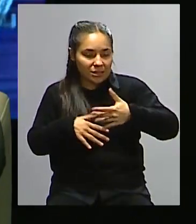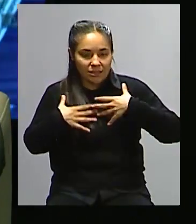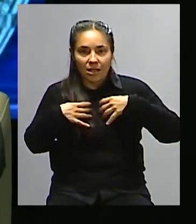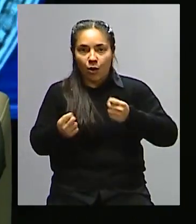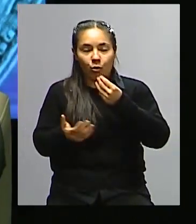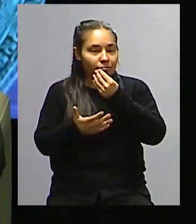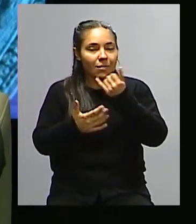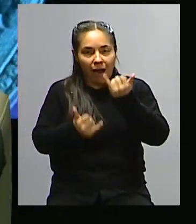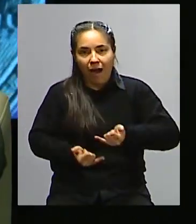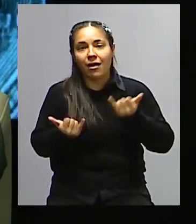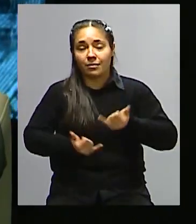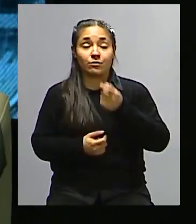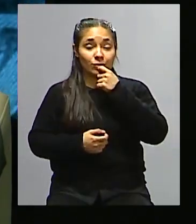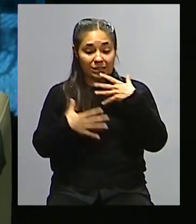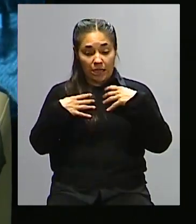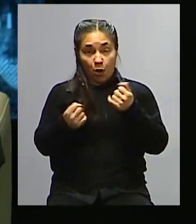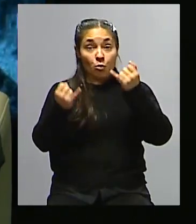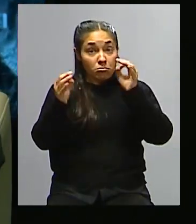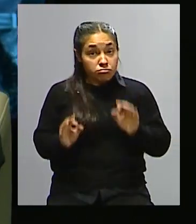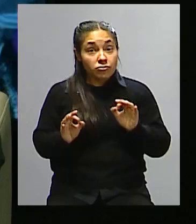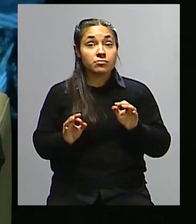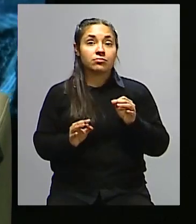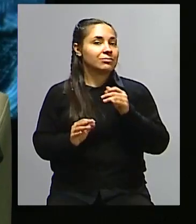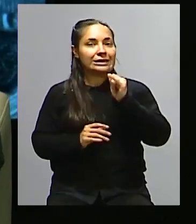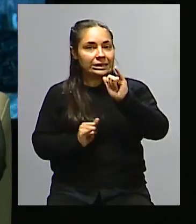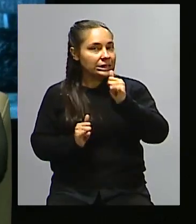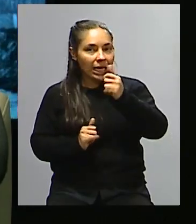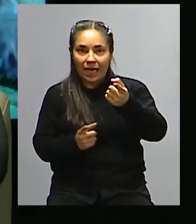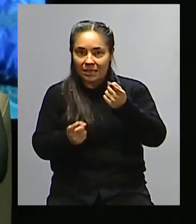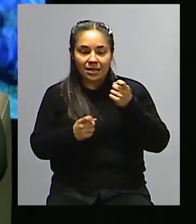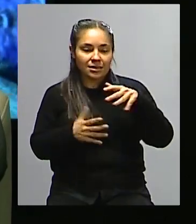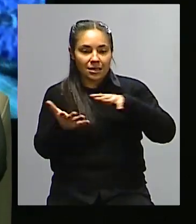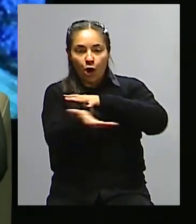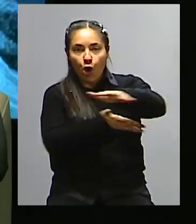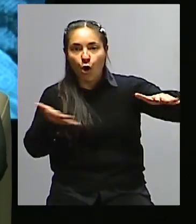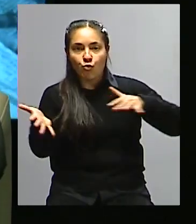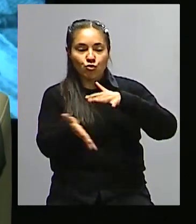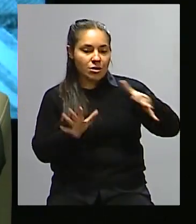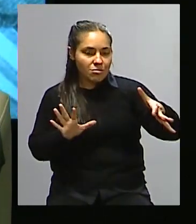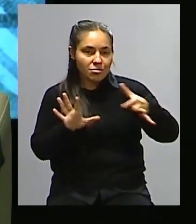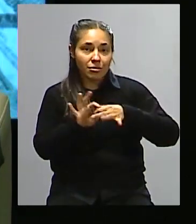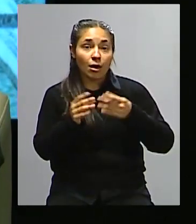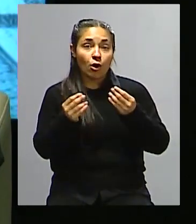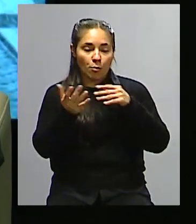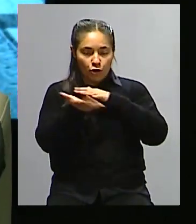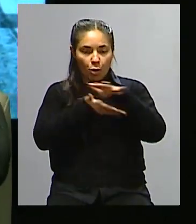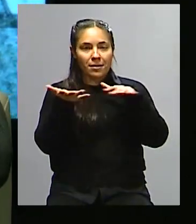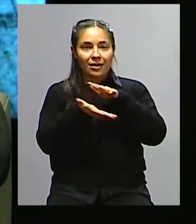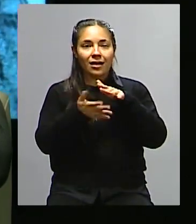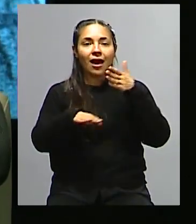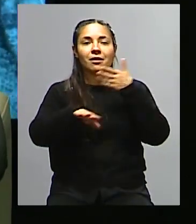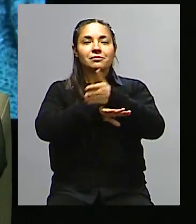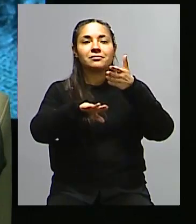pueda existir, bueno, existe una estrecha vinculación con la economía. Tanto desde la perspectiva de cómo las poblaciones han accedido a la